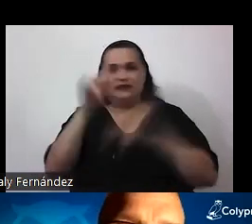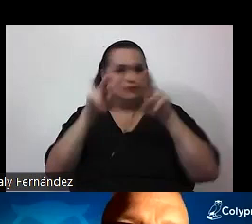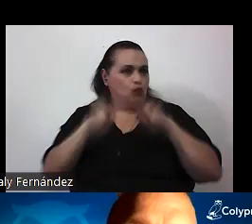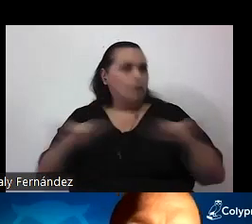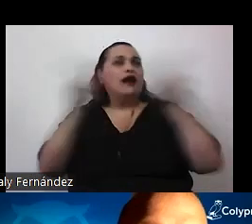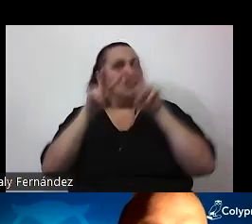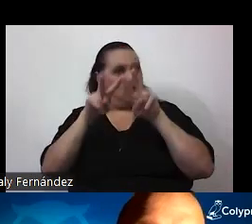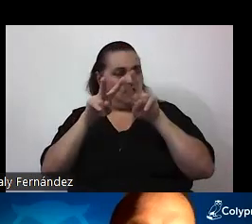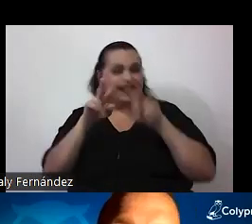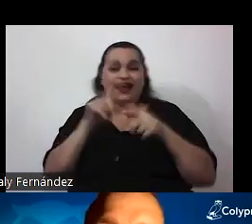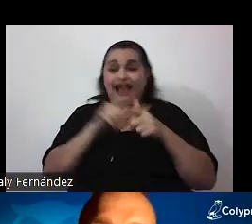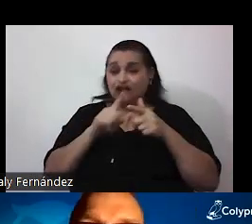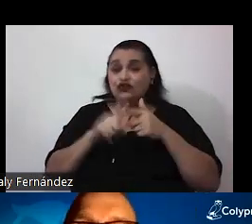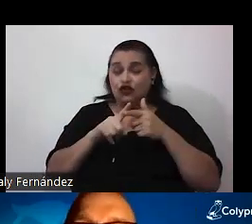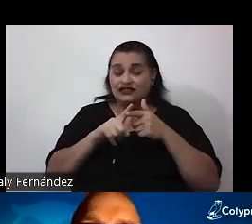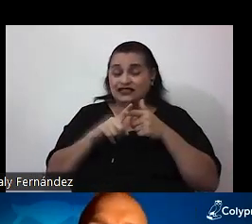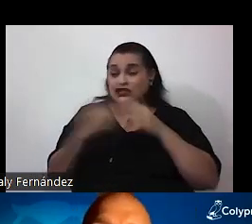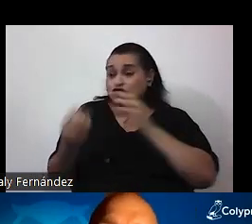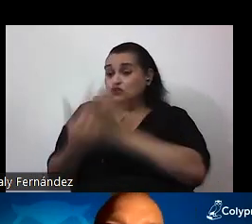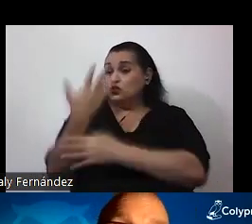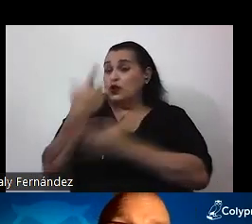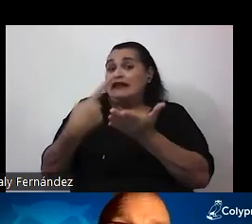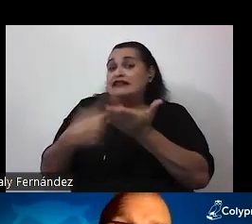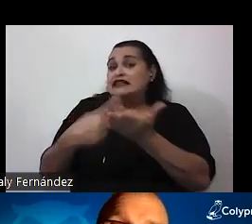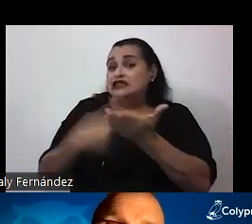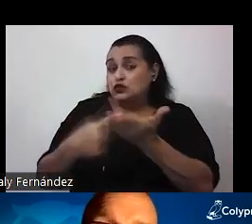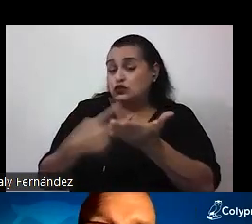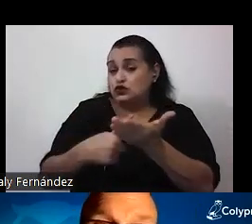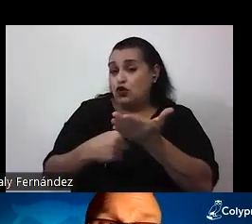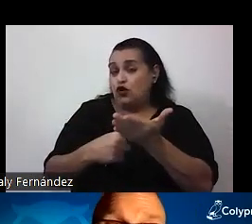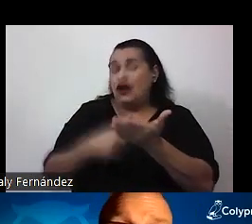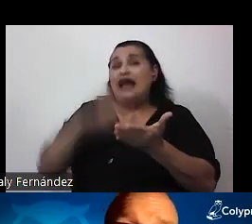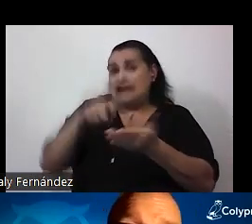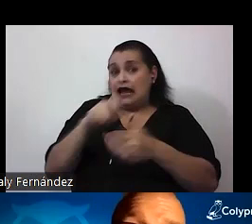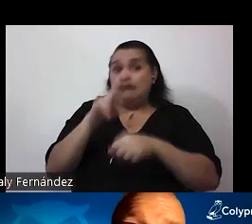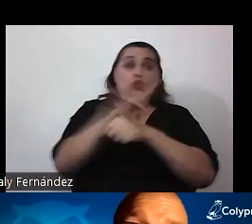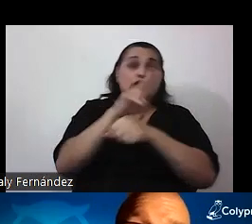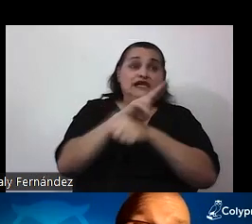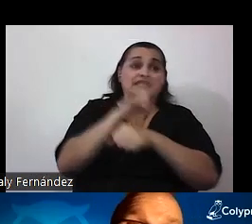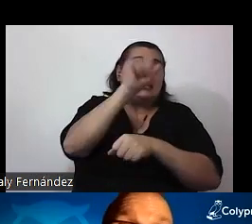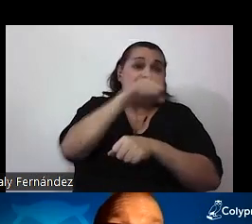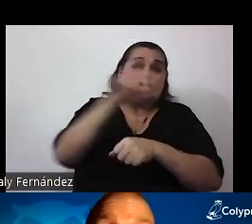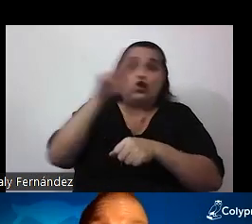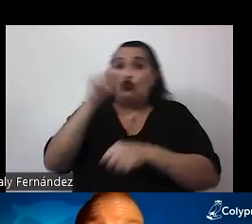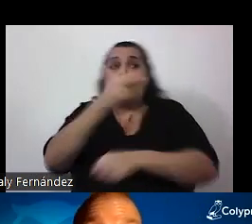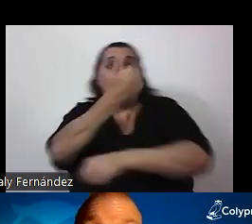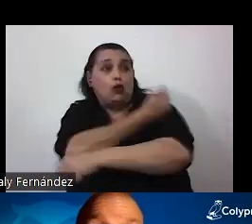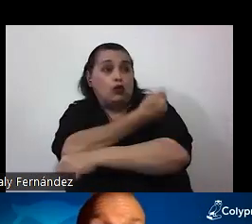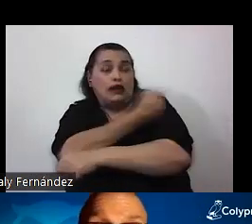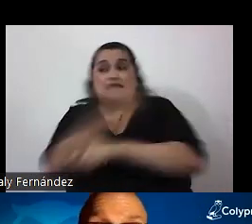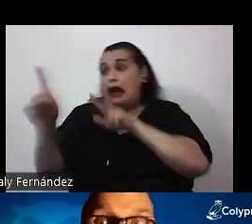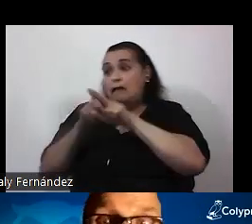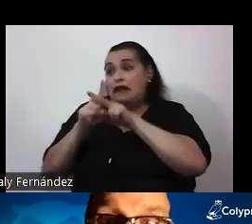bueno, cuando surge la discusión de si hay que utilizar o no las vacunas y aparece alguien que